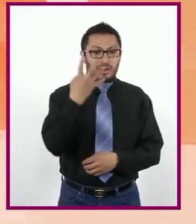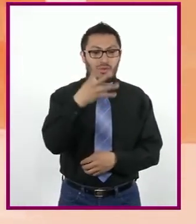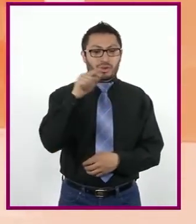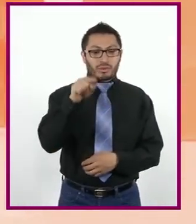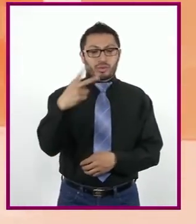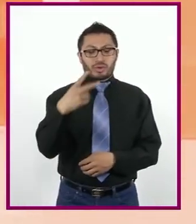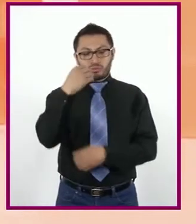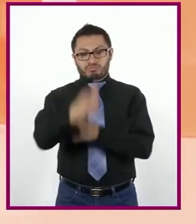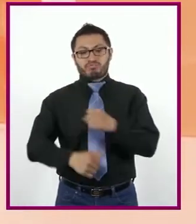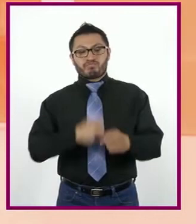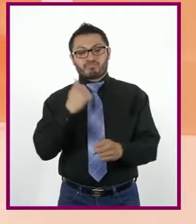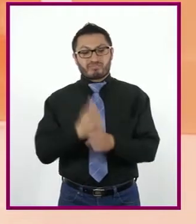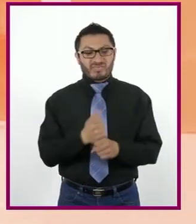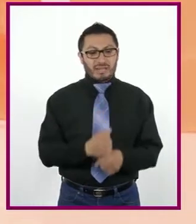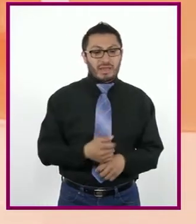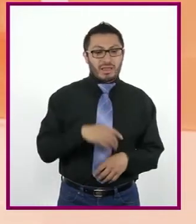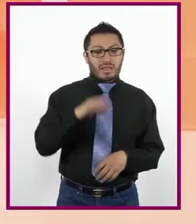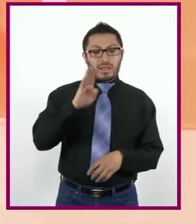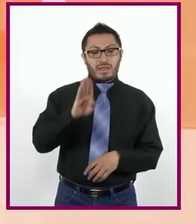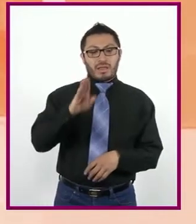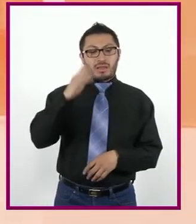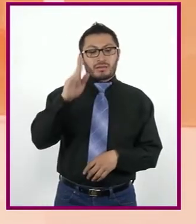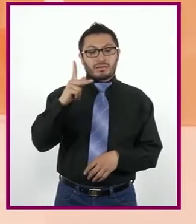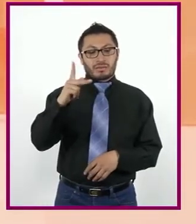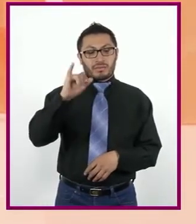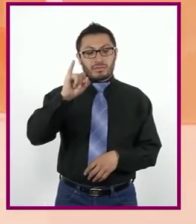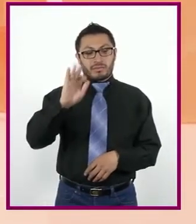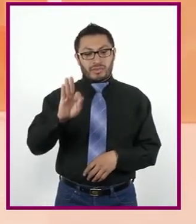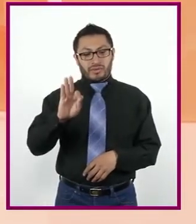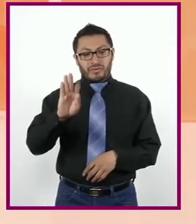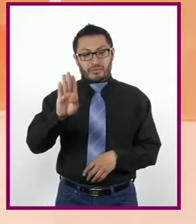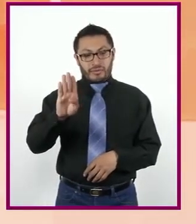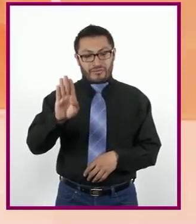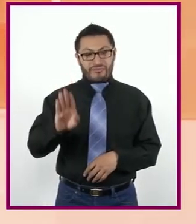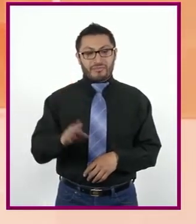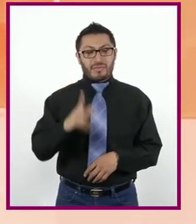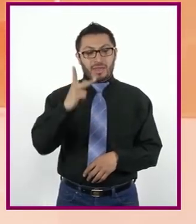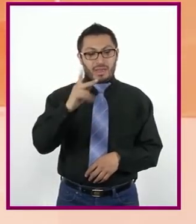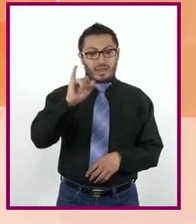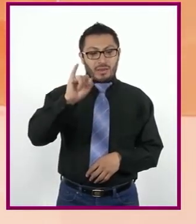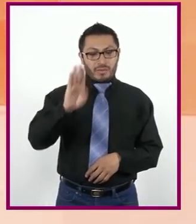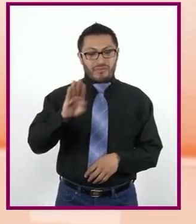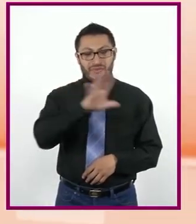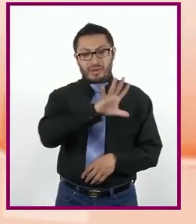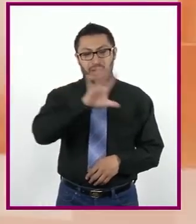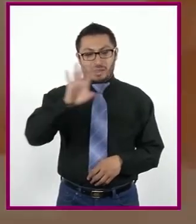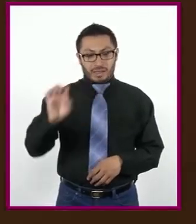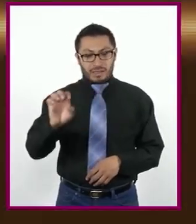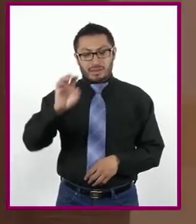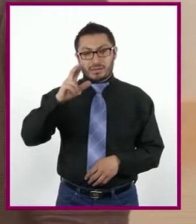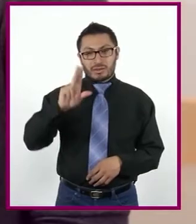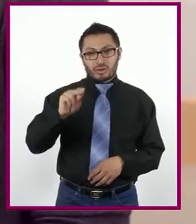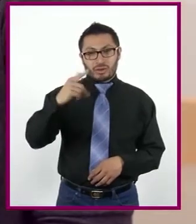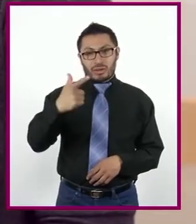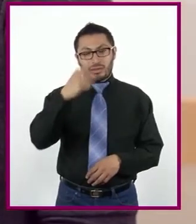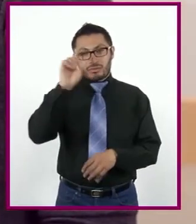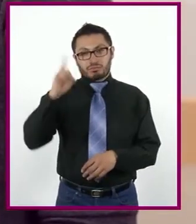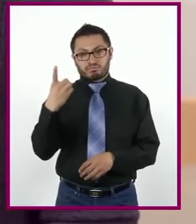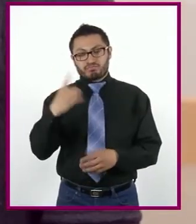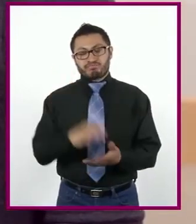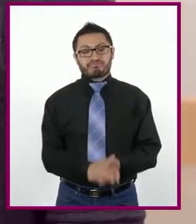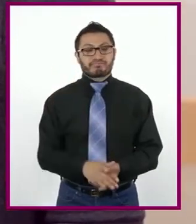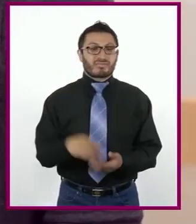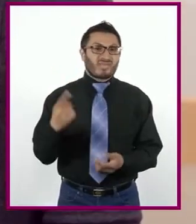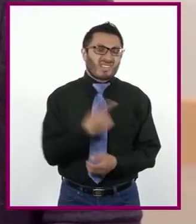.2 años y PIB per cápita de 587 dólares. ¿Qué